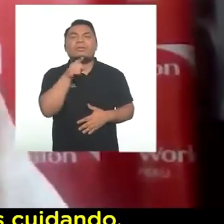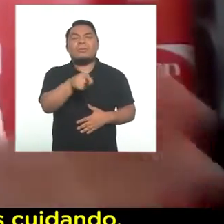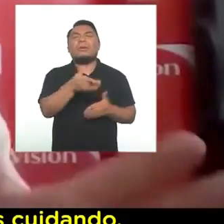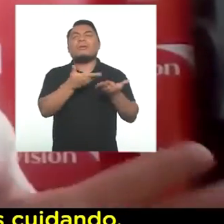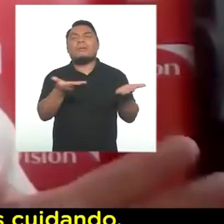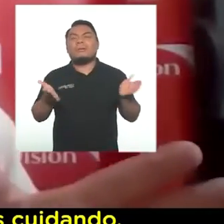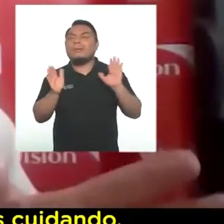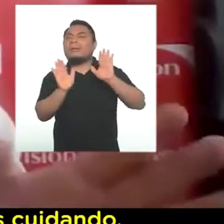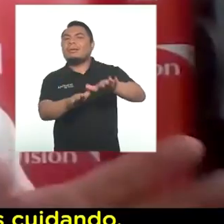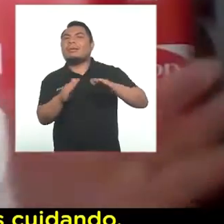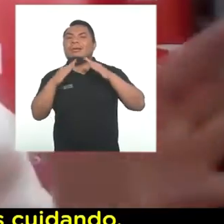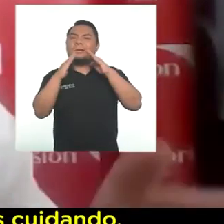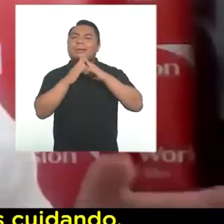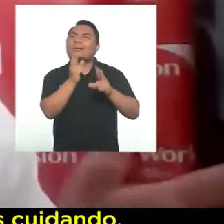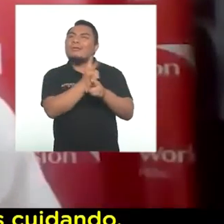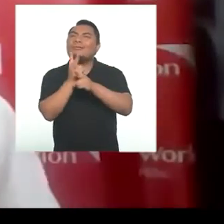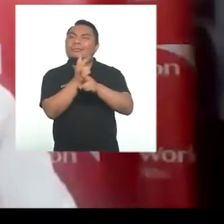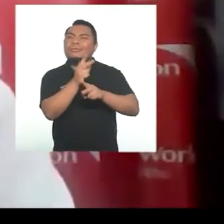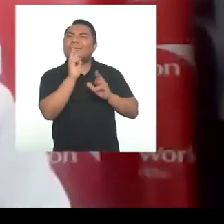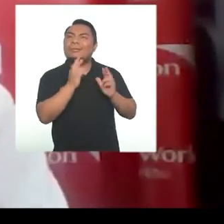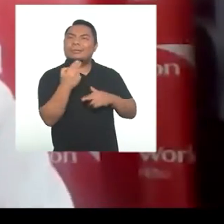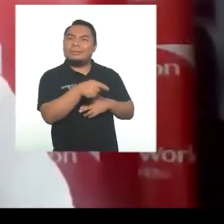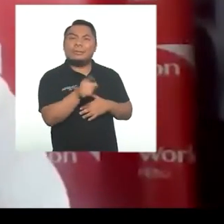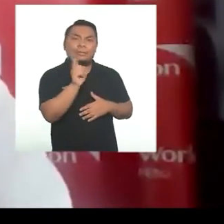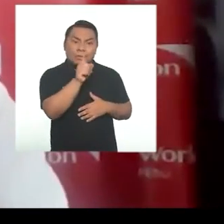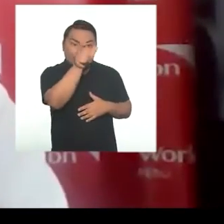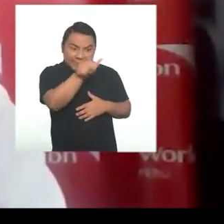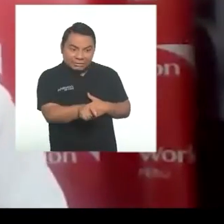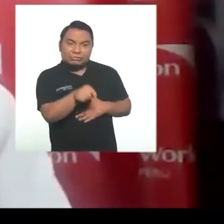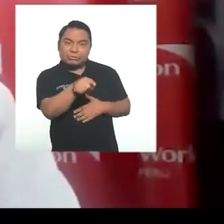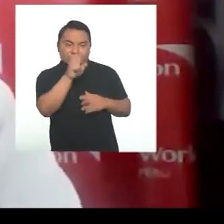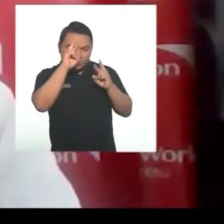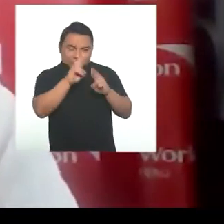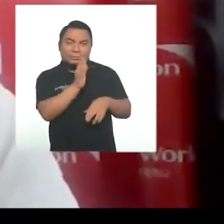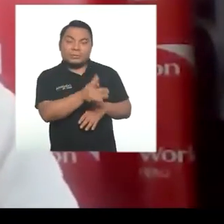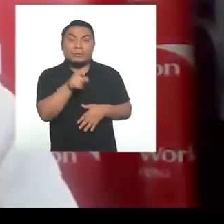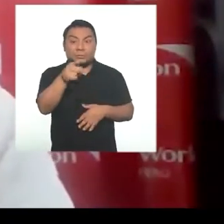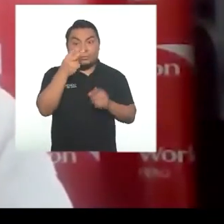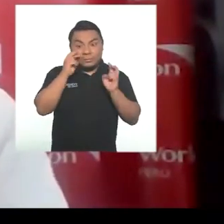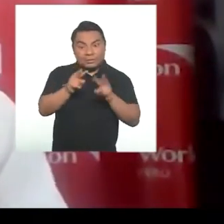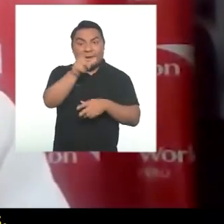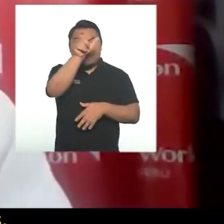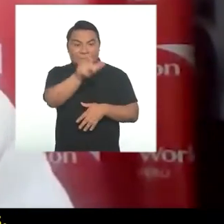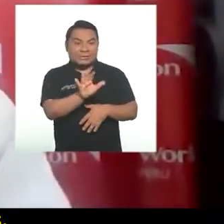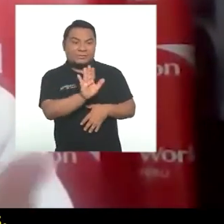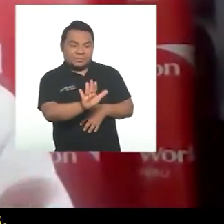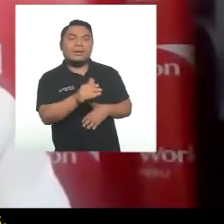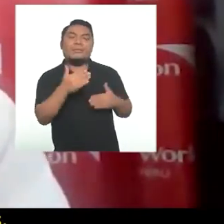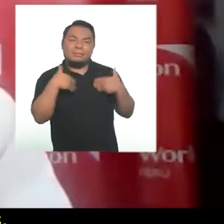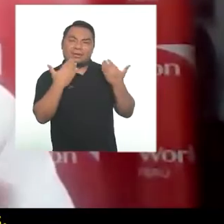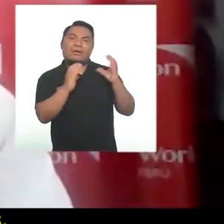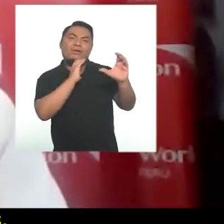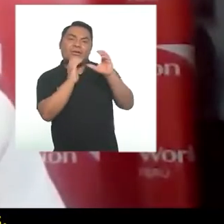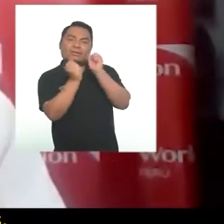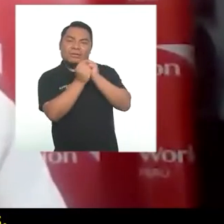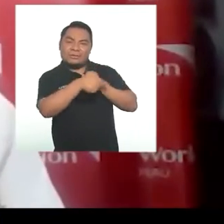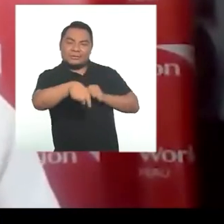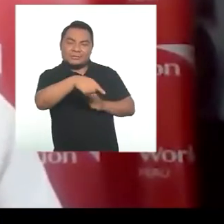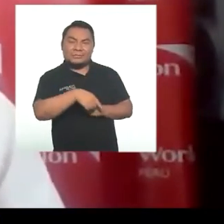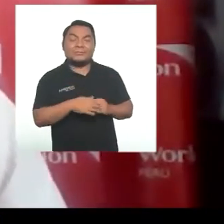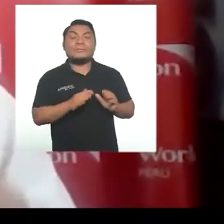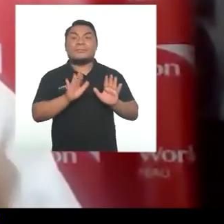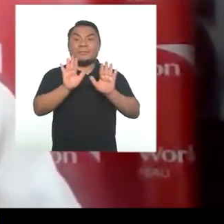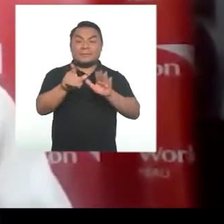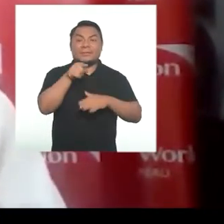como objetos que estamos cuidando, sino personas a quienes cuidamos. Si los miramos como personas, entonces podemos dialogar con ellos.